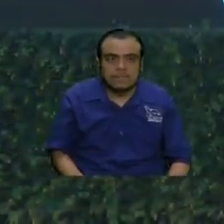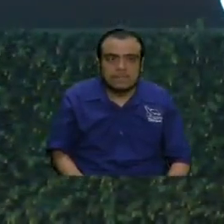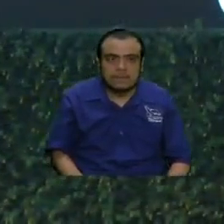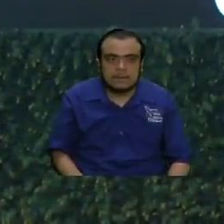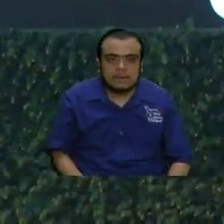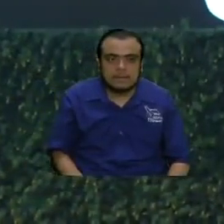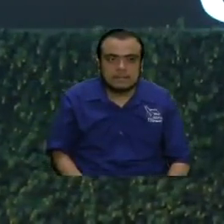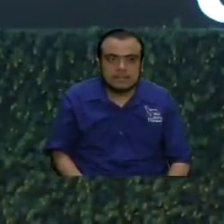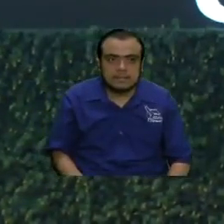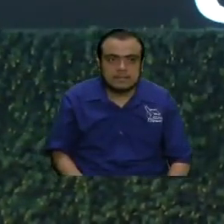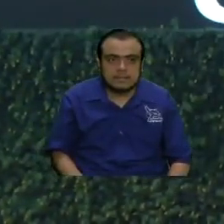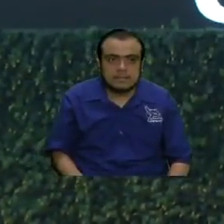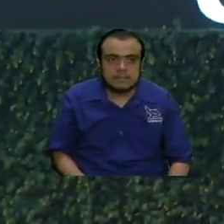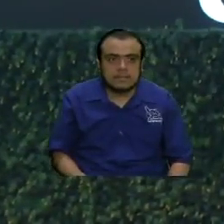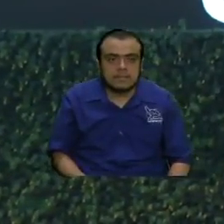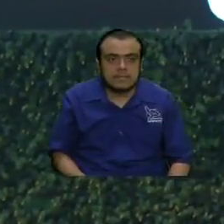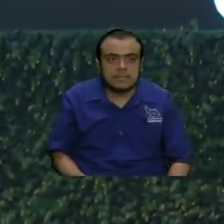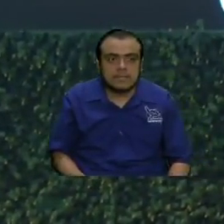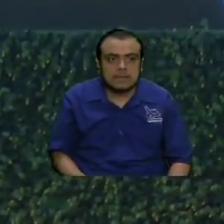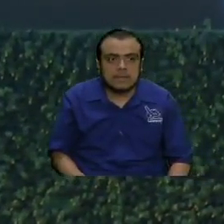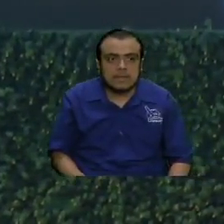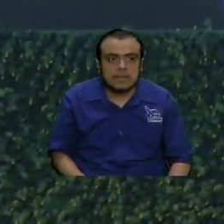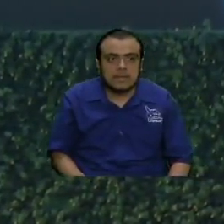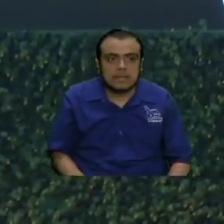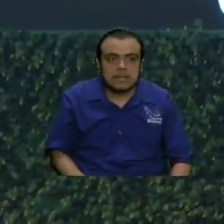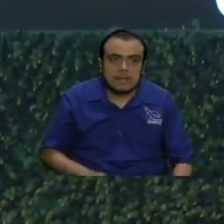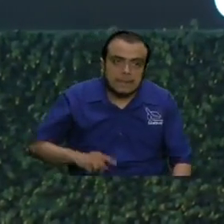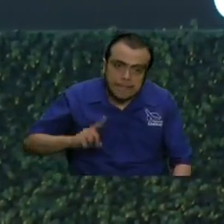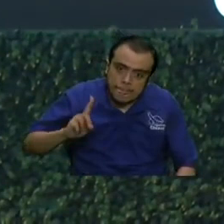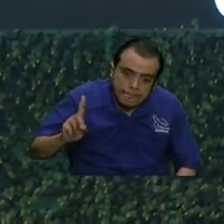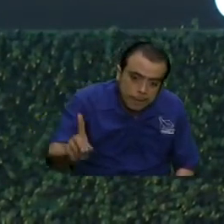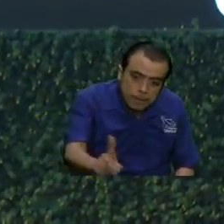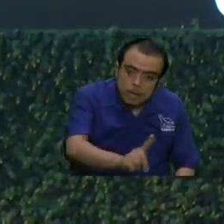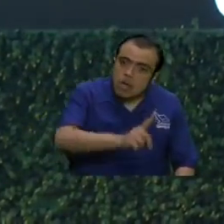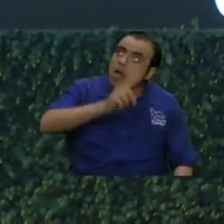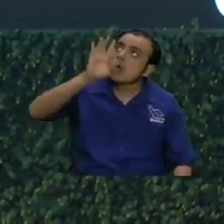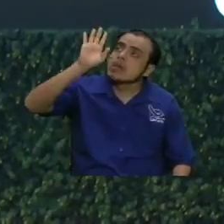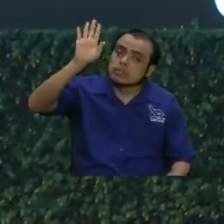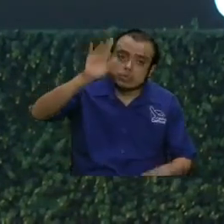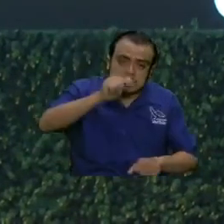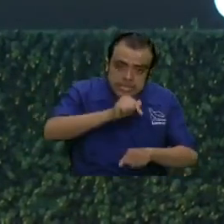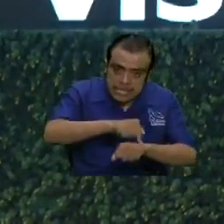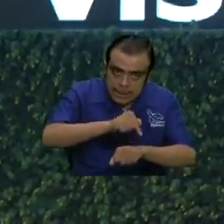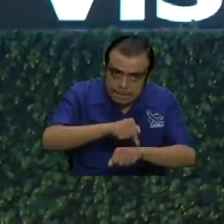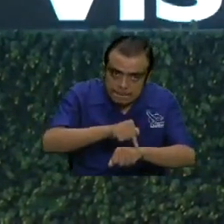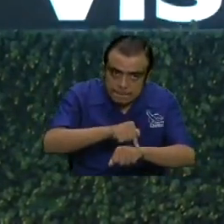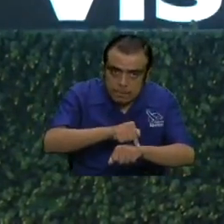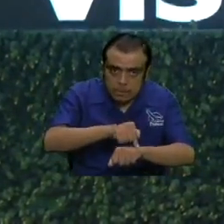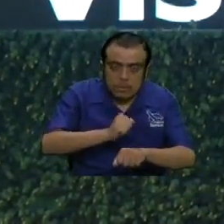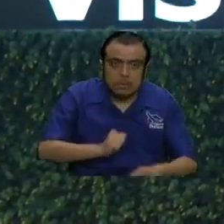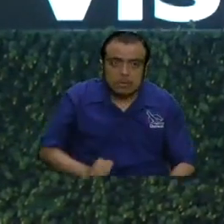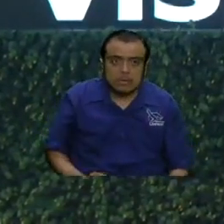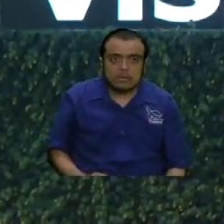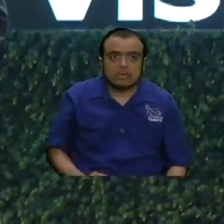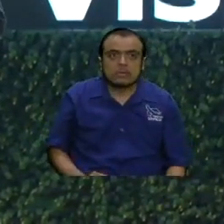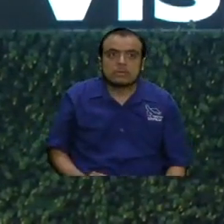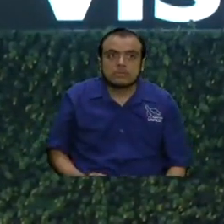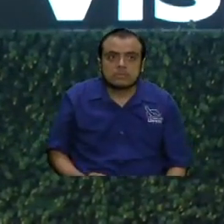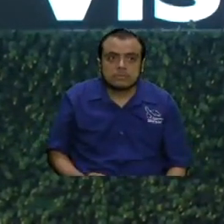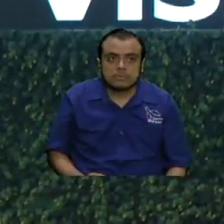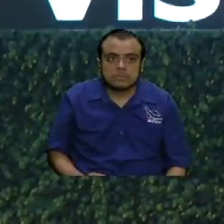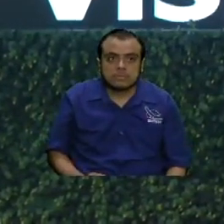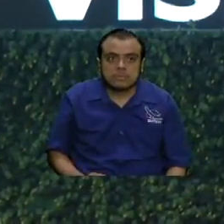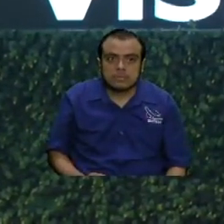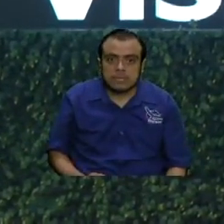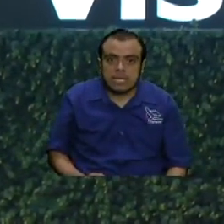entonces miren pues todo en su tiempo solo déjeme decirle una cosita así rápido digamos